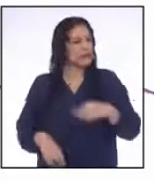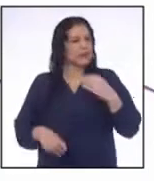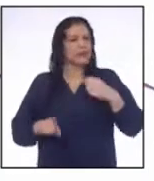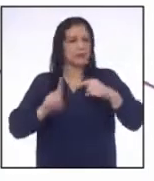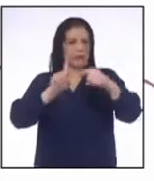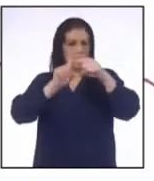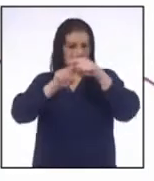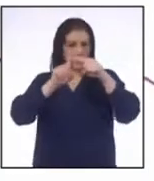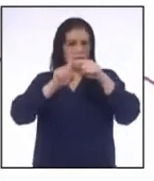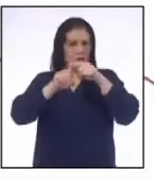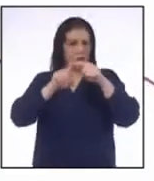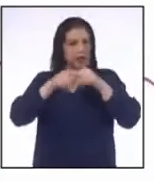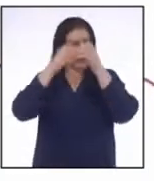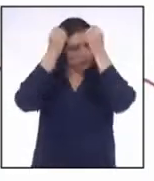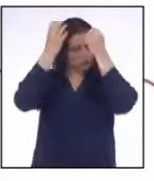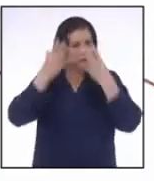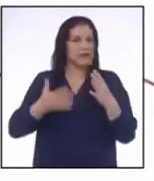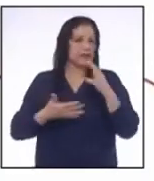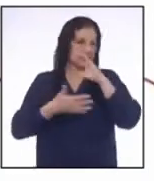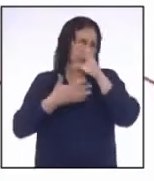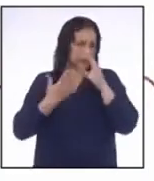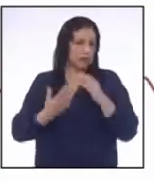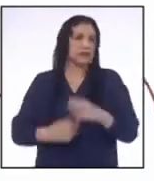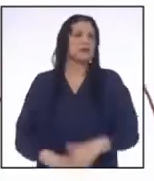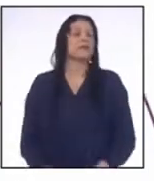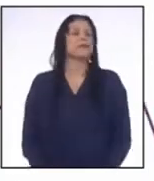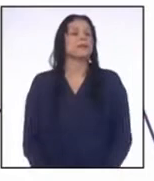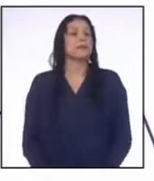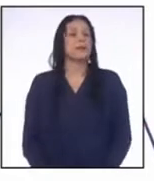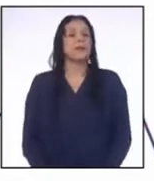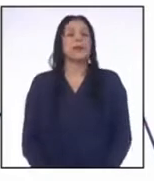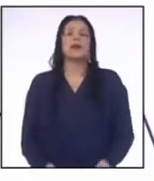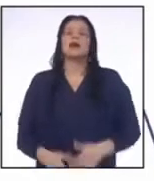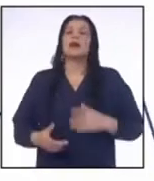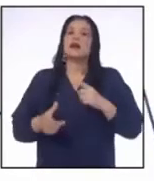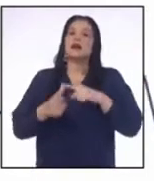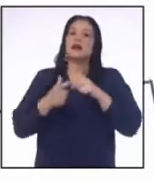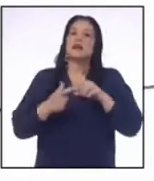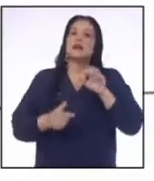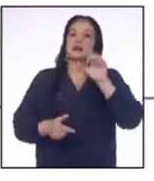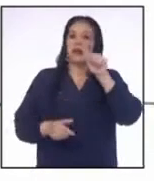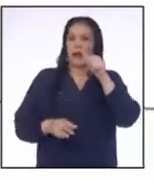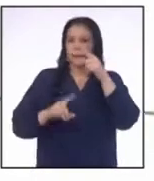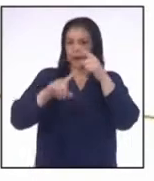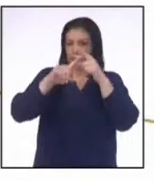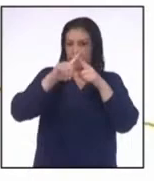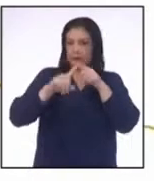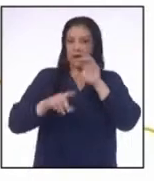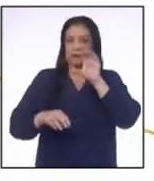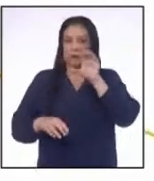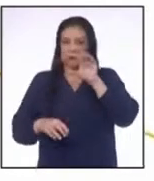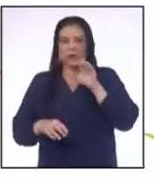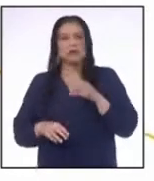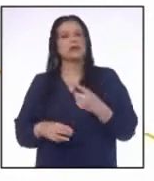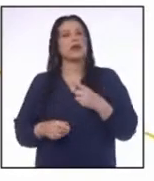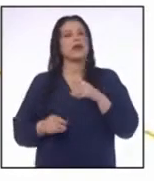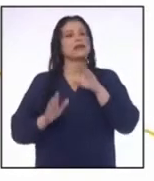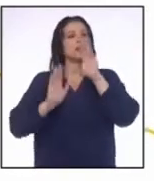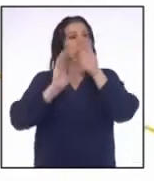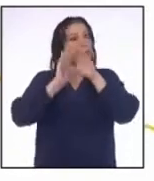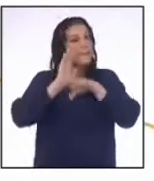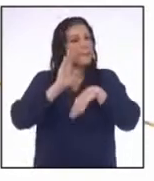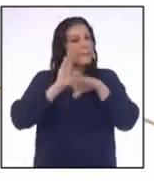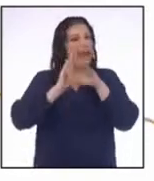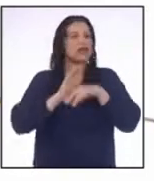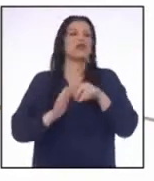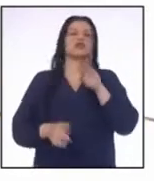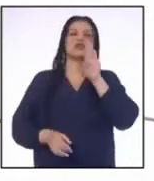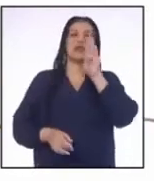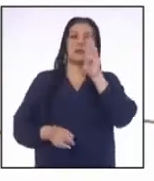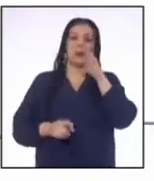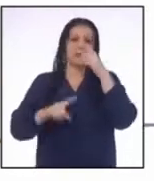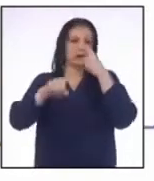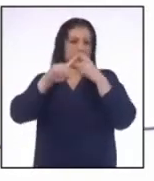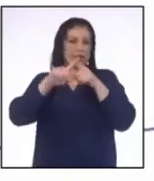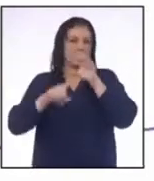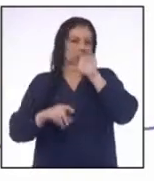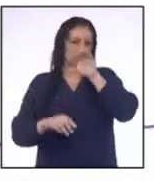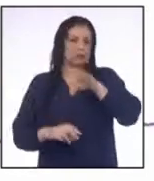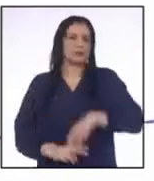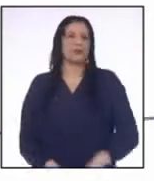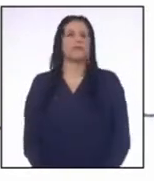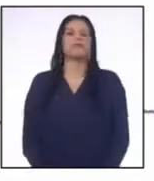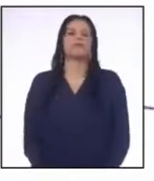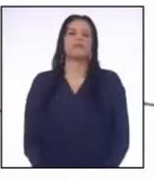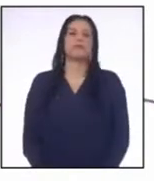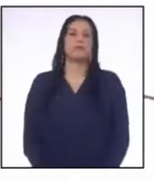para que se cumpla la propiedad Entonces, A multiplicado por C es menor que B multiplicado por C